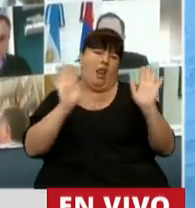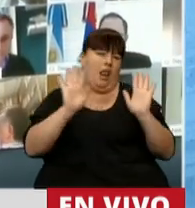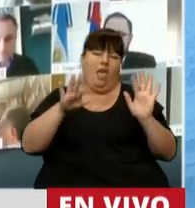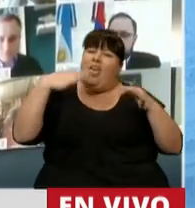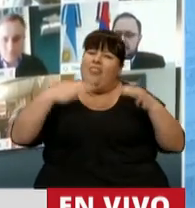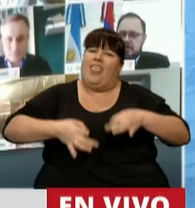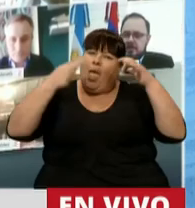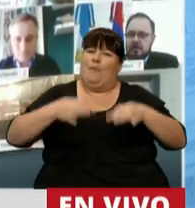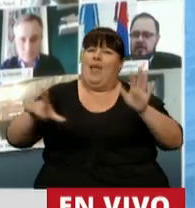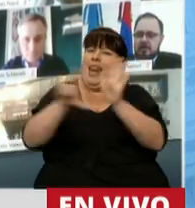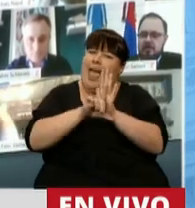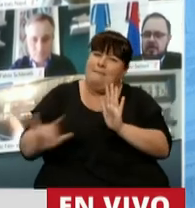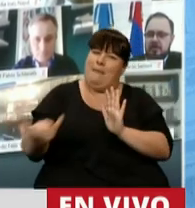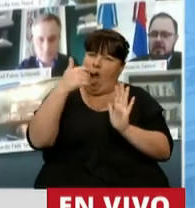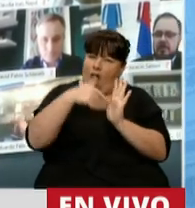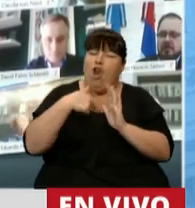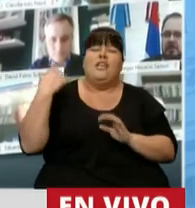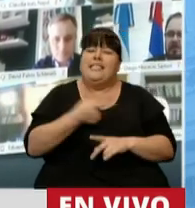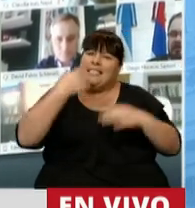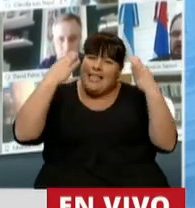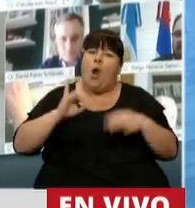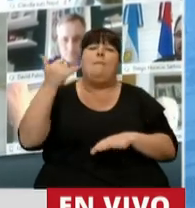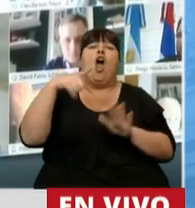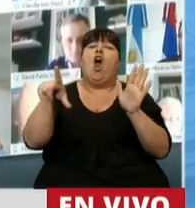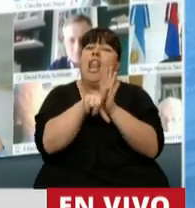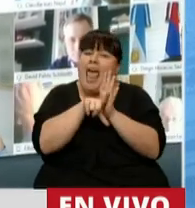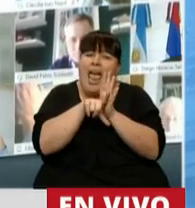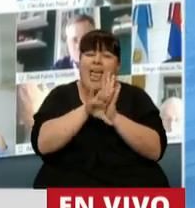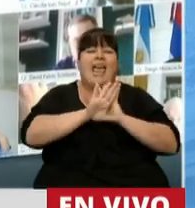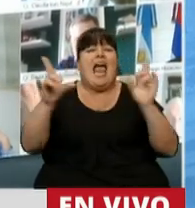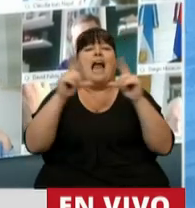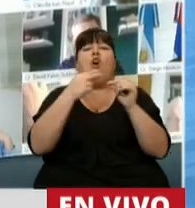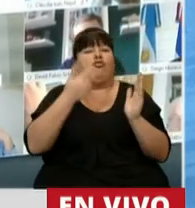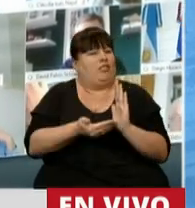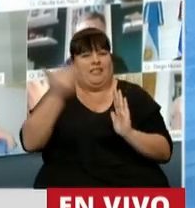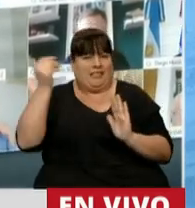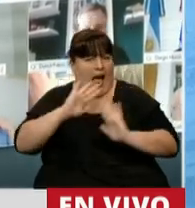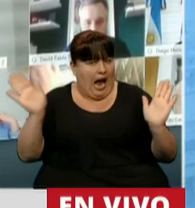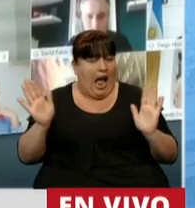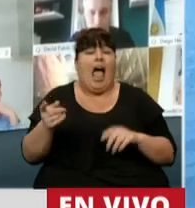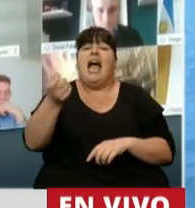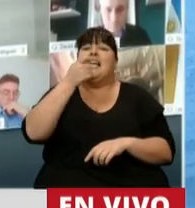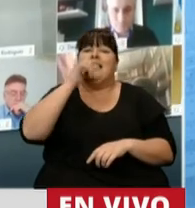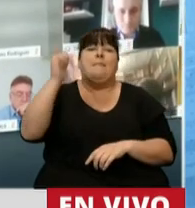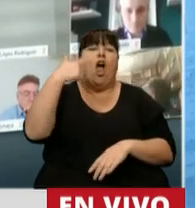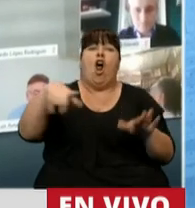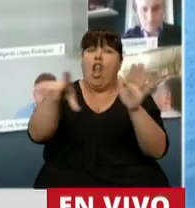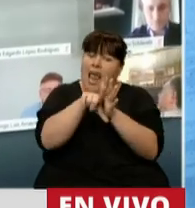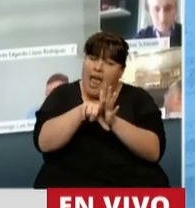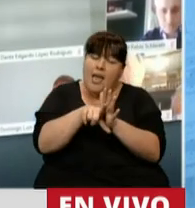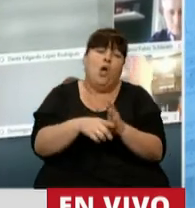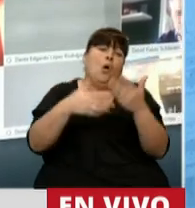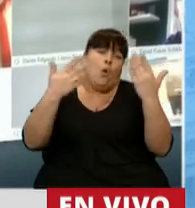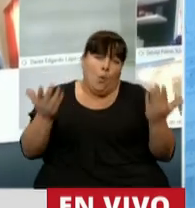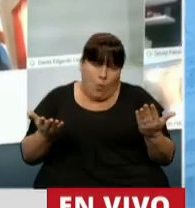hagamos la mejor ley, estamos convencidos que la mejor ley es sin el artículo 11 y si hacemos la mejor ley, bueno,